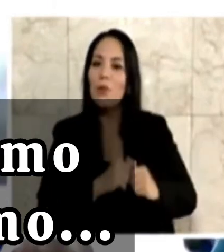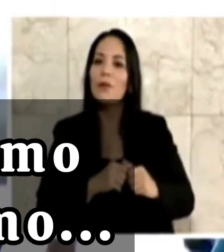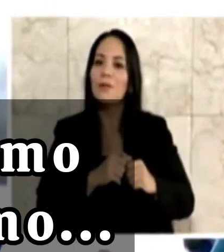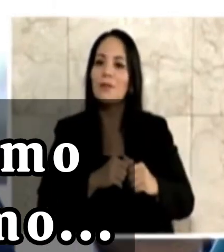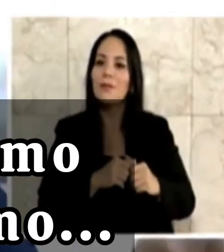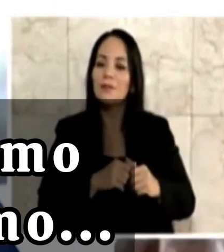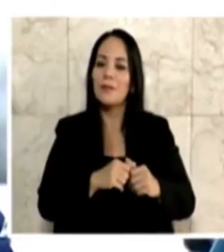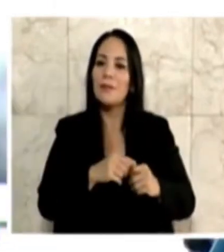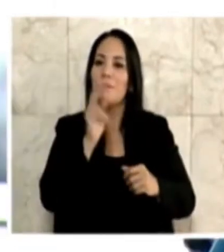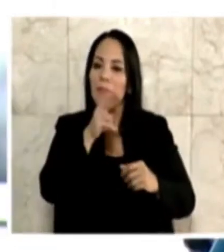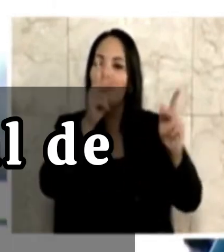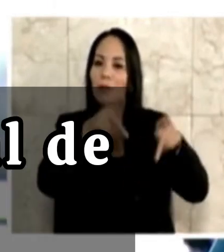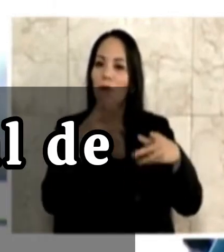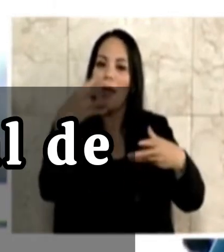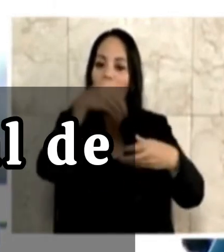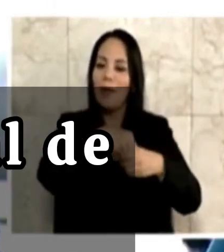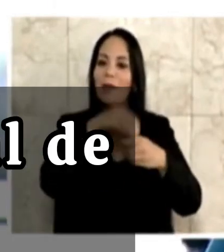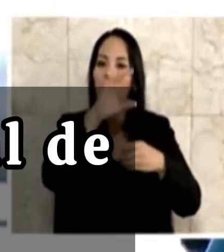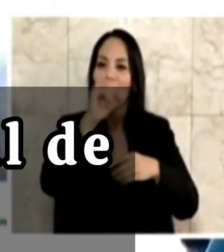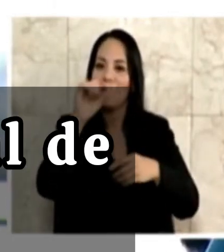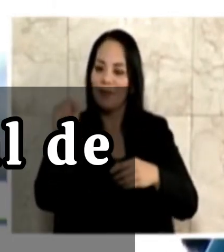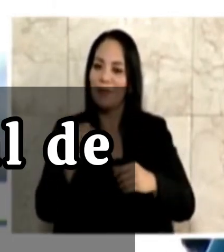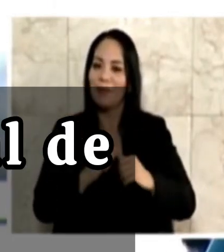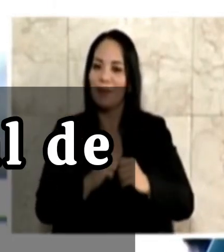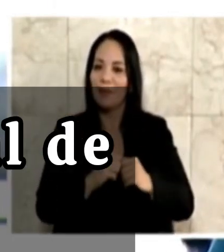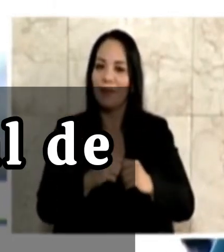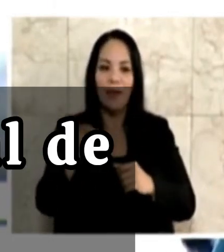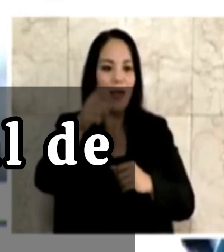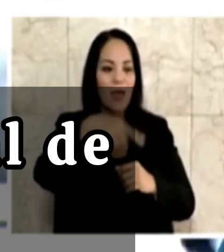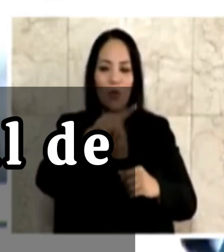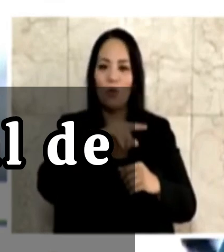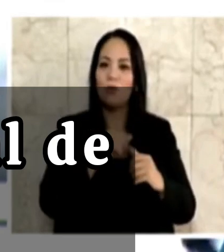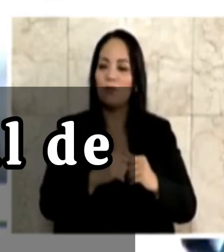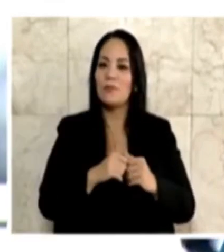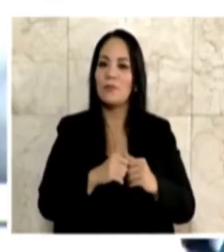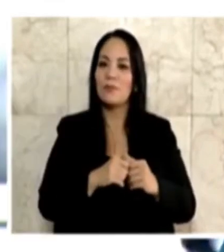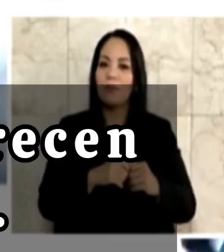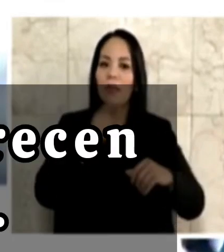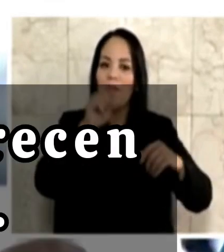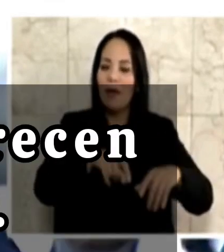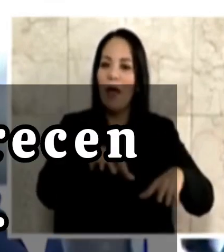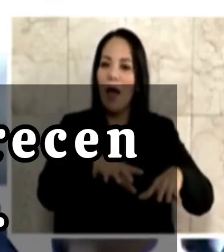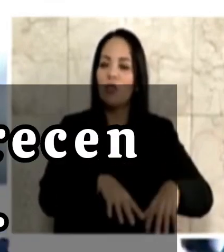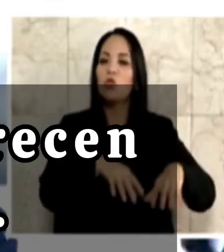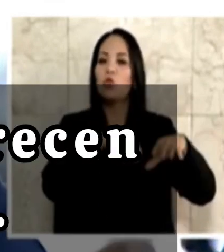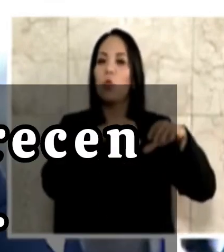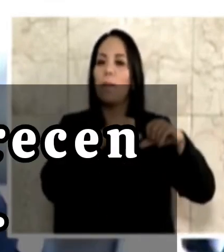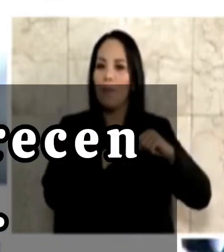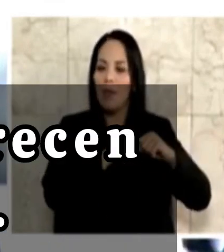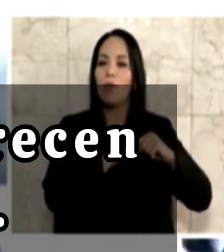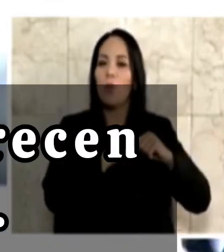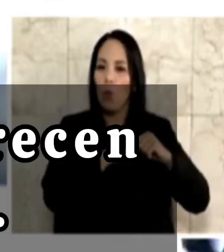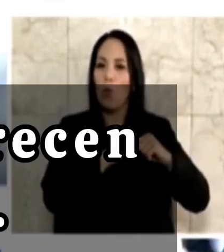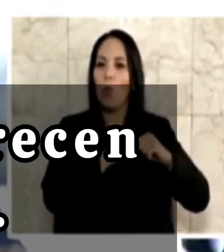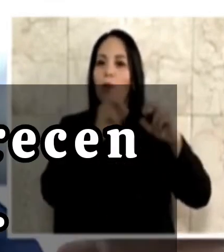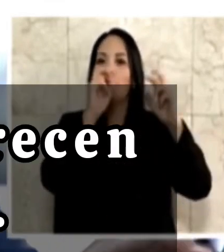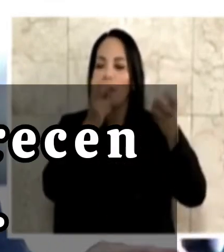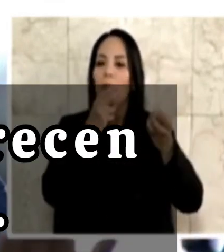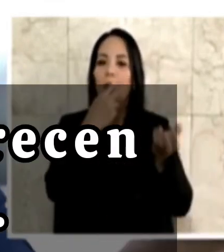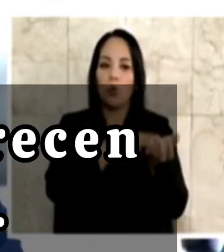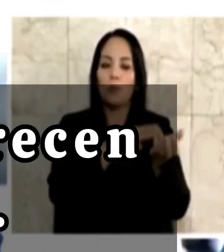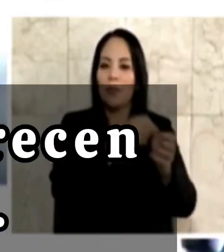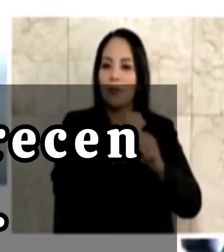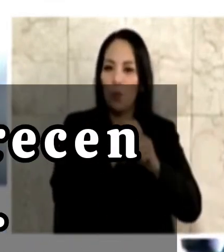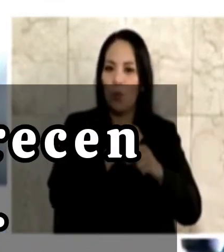2006 estaban en la caja y deberían haber asumido aquello que se denominó hospital seguro. Esto habría